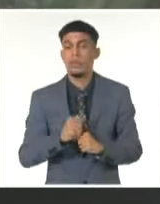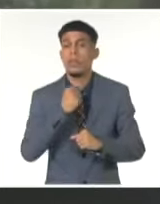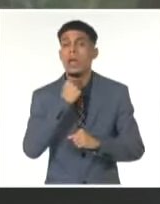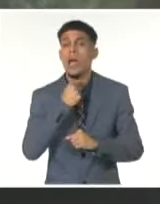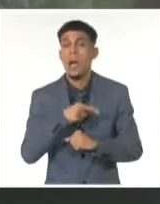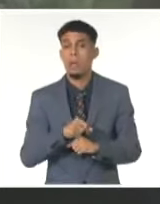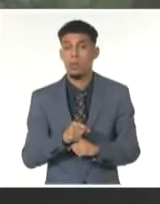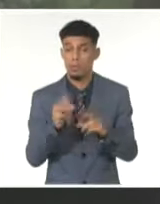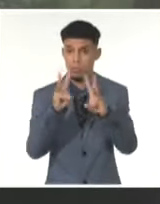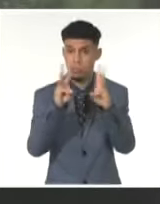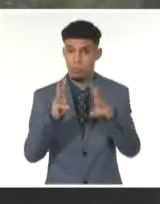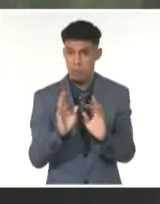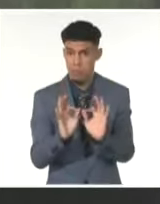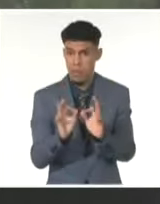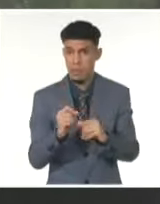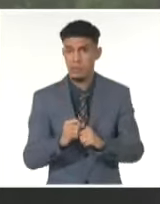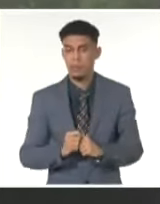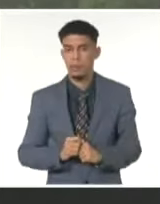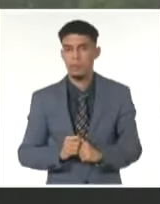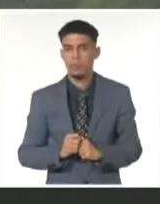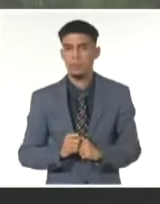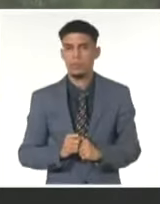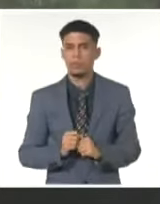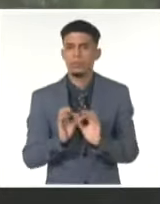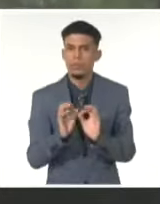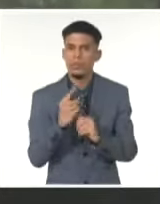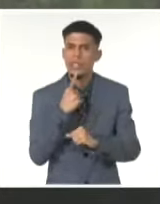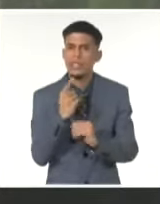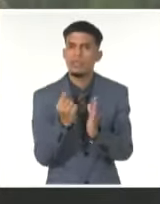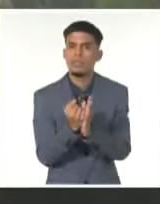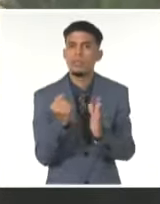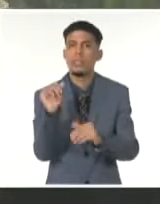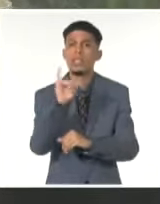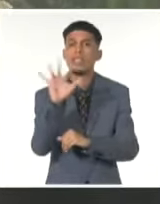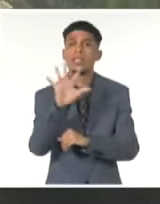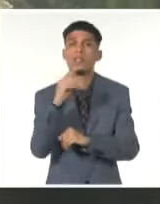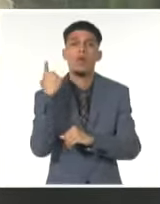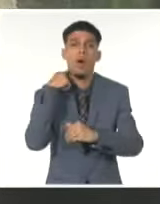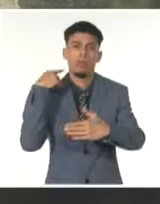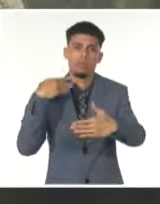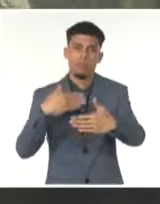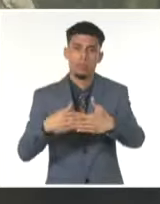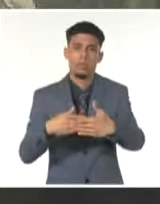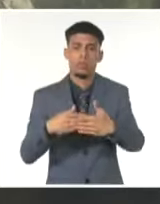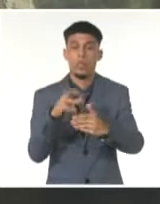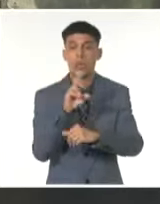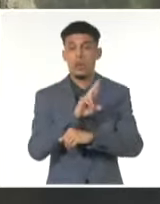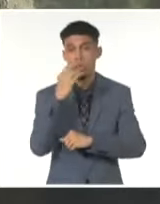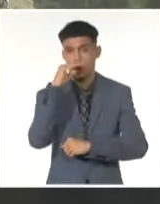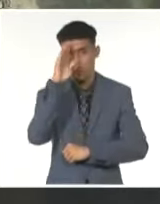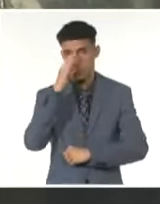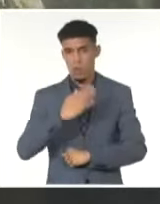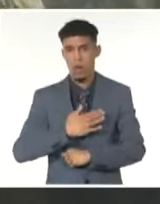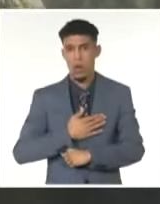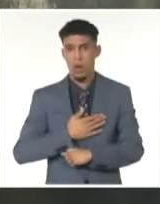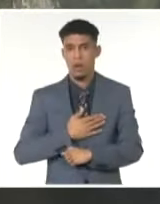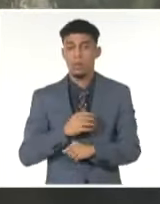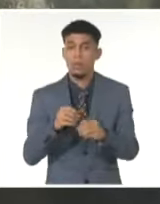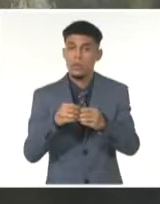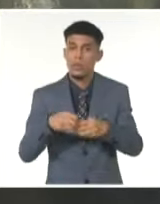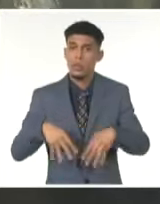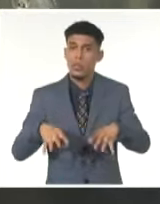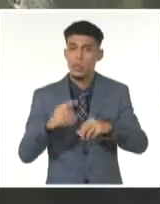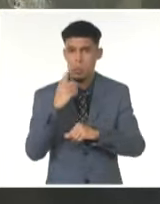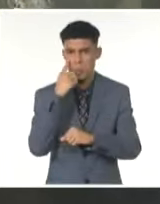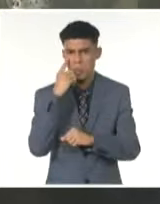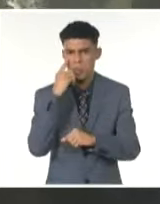lo que tiene esa legitimidad ganada por más de 65 años de esta revolución. Aquí sobran momentos duros. Vamos a buscar en